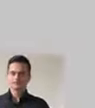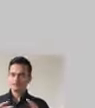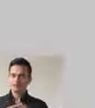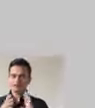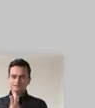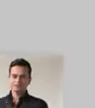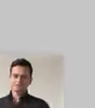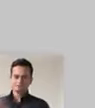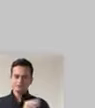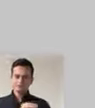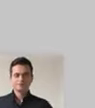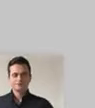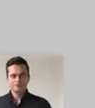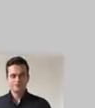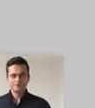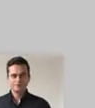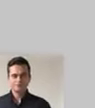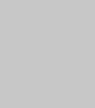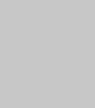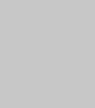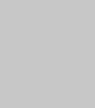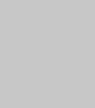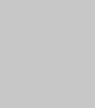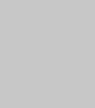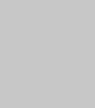DANE, información para todos.